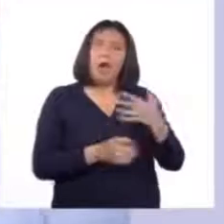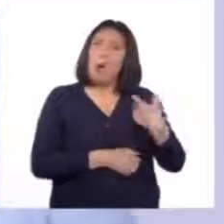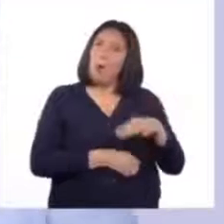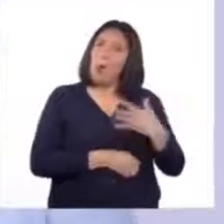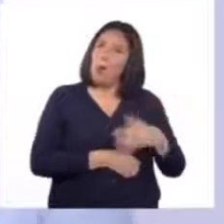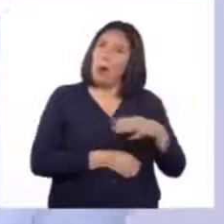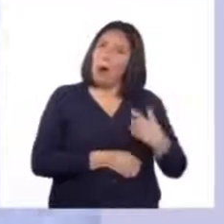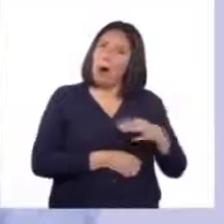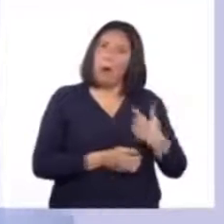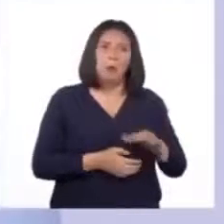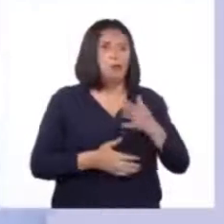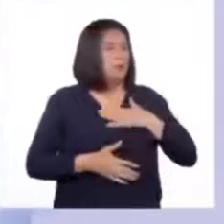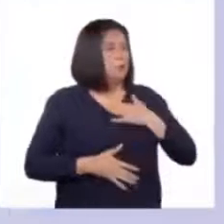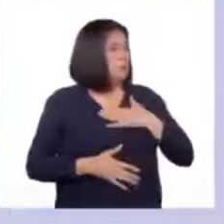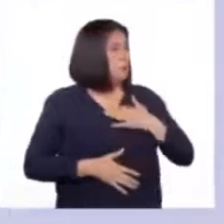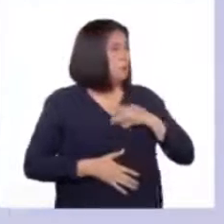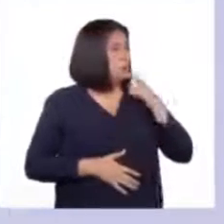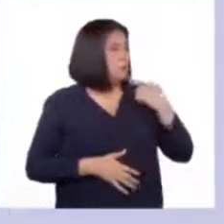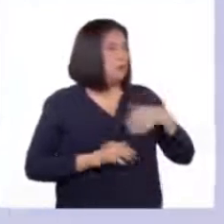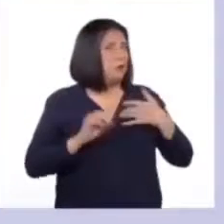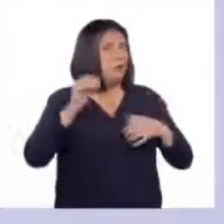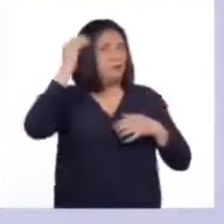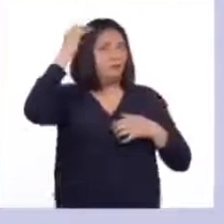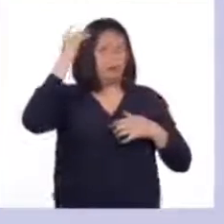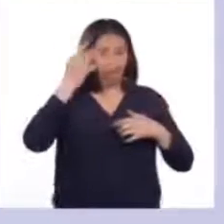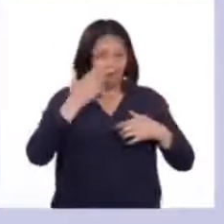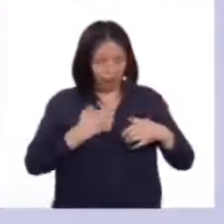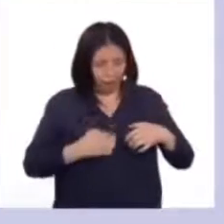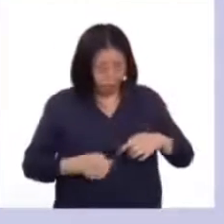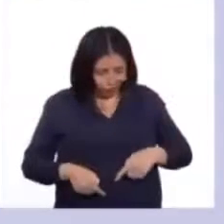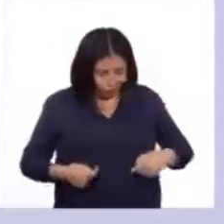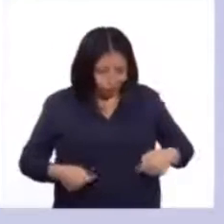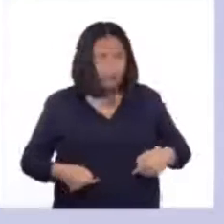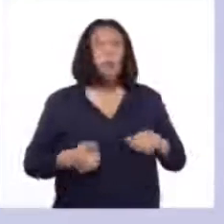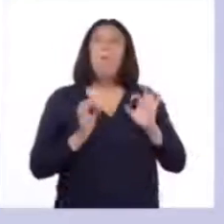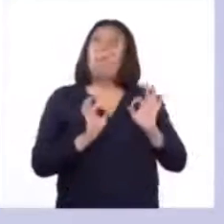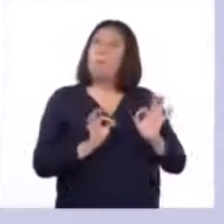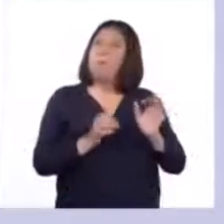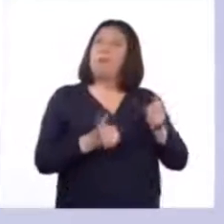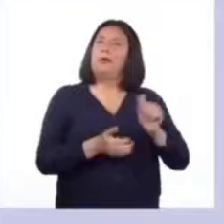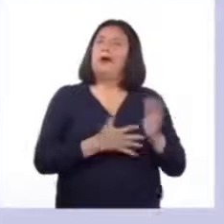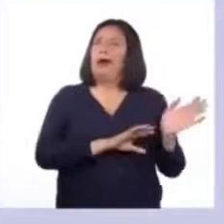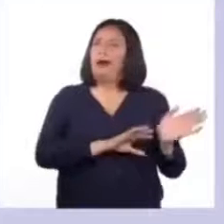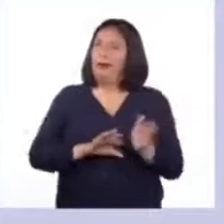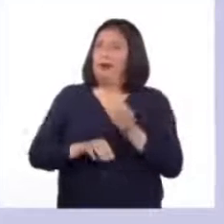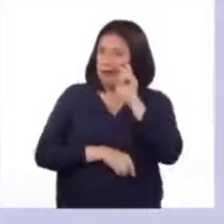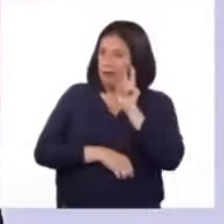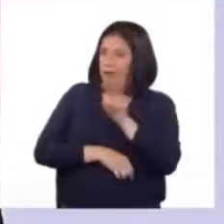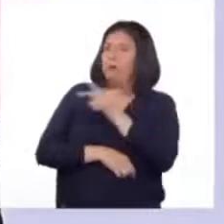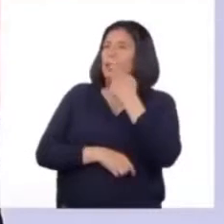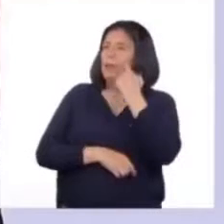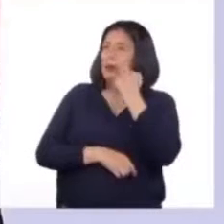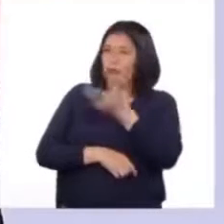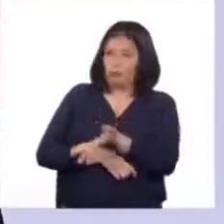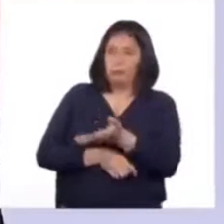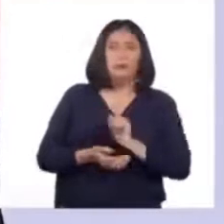Ese fue un gran viaje en el cuerpo de las mujeres. Y ahora, veamos lo que sucede en el cuerpo de los hombres.